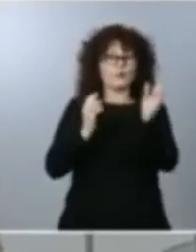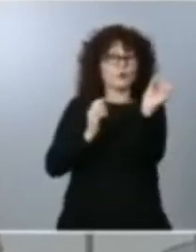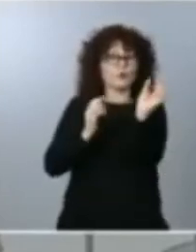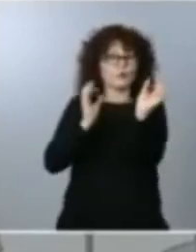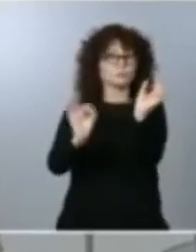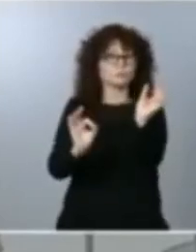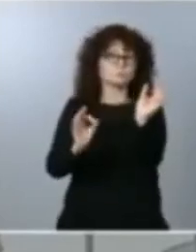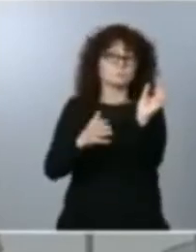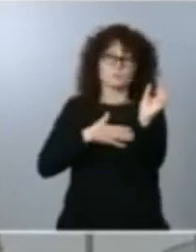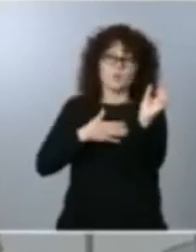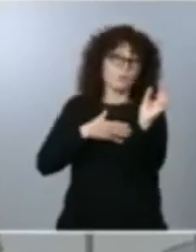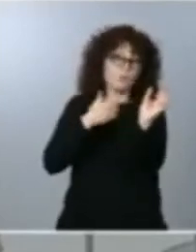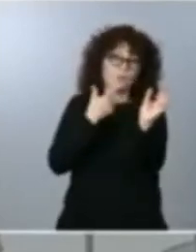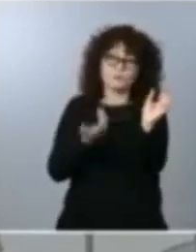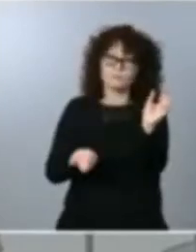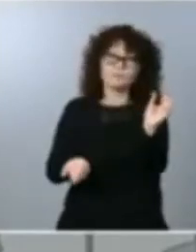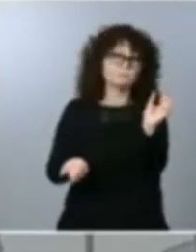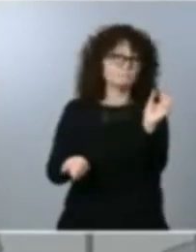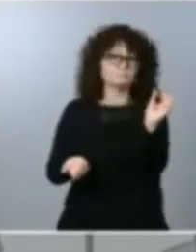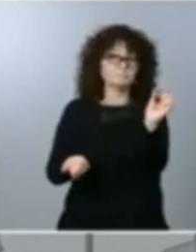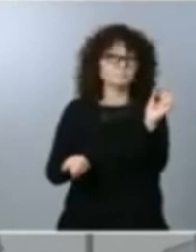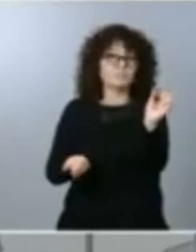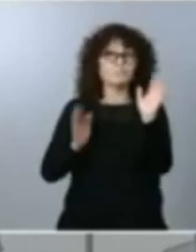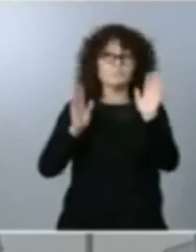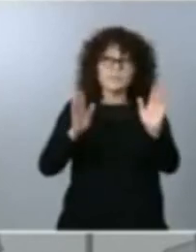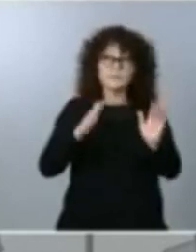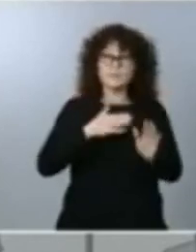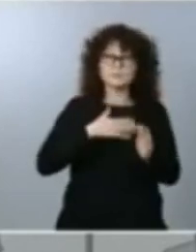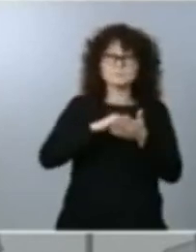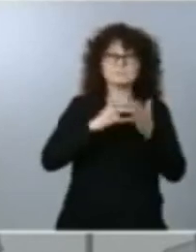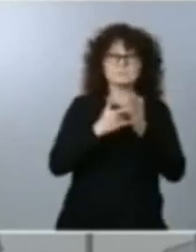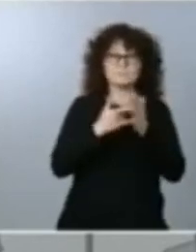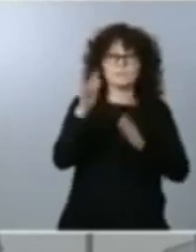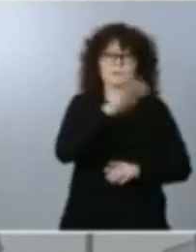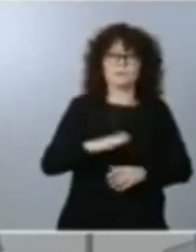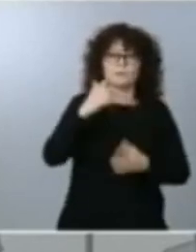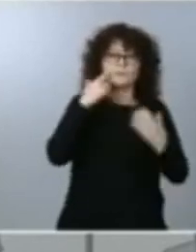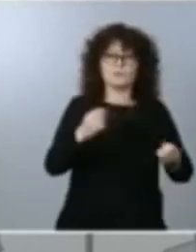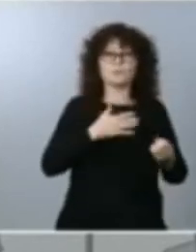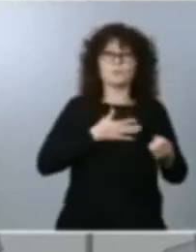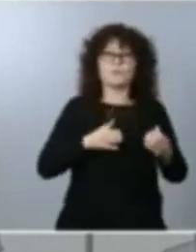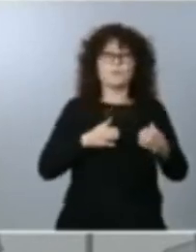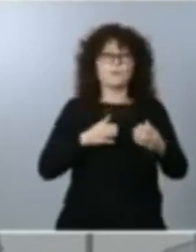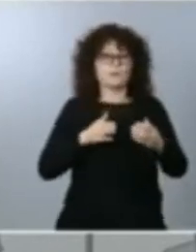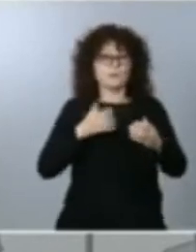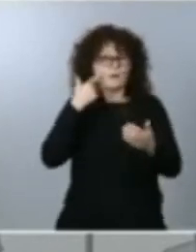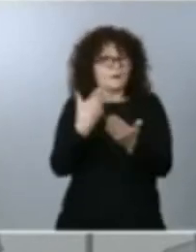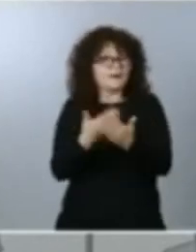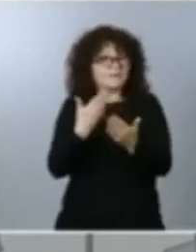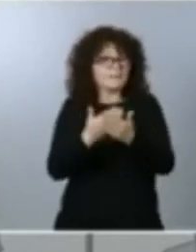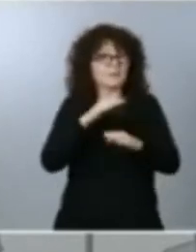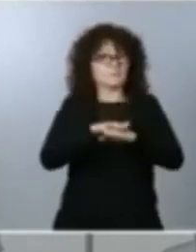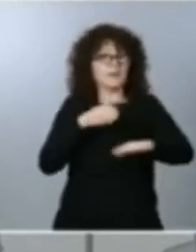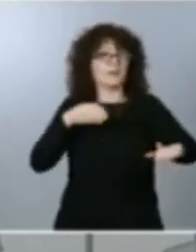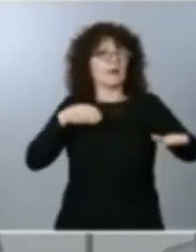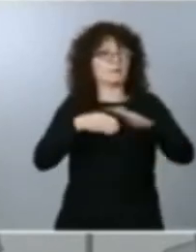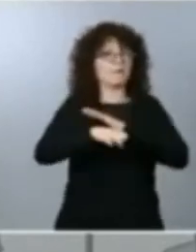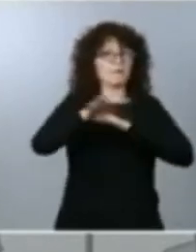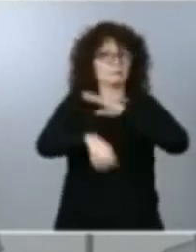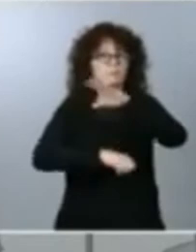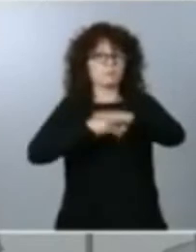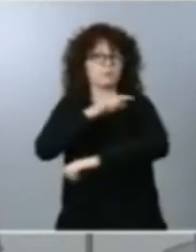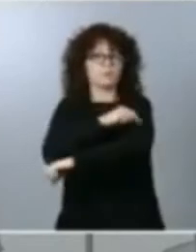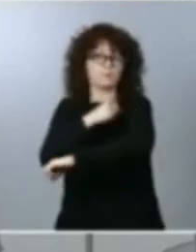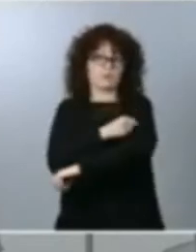potencia que tiene nuestro sistema nacional de salud para garantizar el acceso equitativo en un corto tiempo espacio de